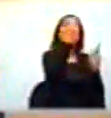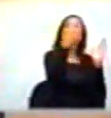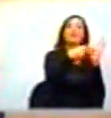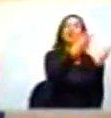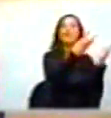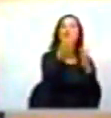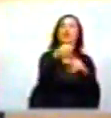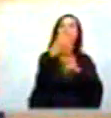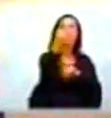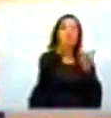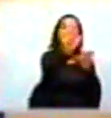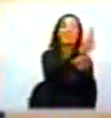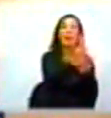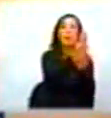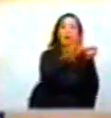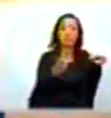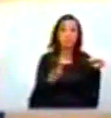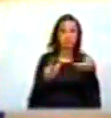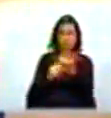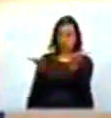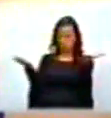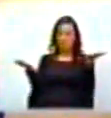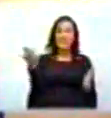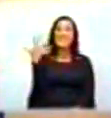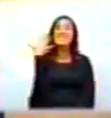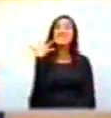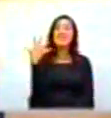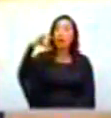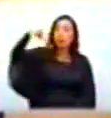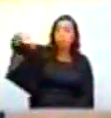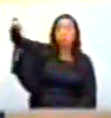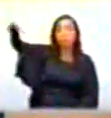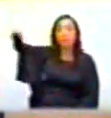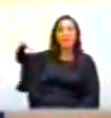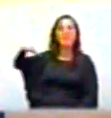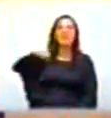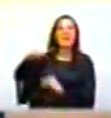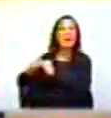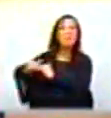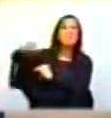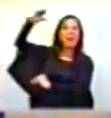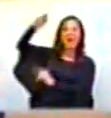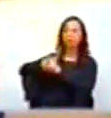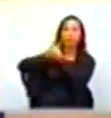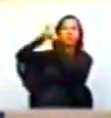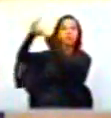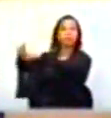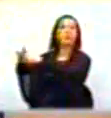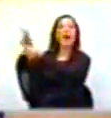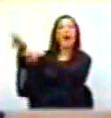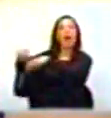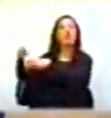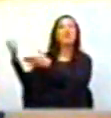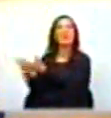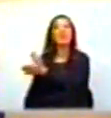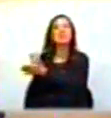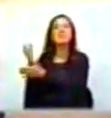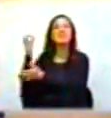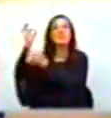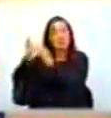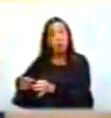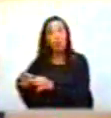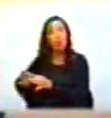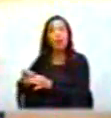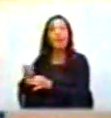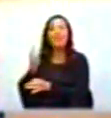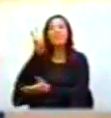Conclusión, 5 ingenios azucareros recibieron más crédito de agroingreso seguro, tres veces más que todo el